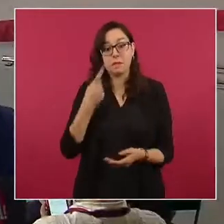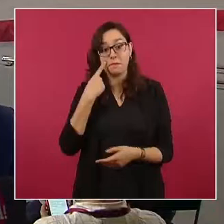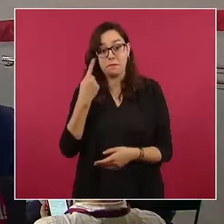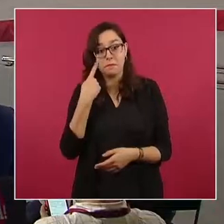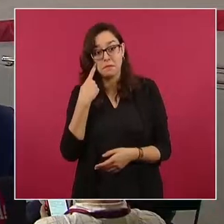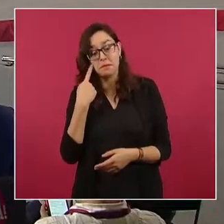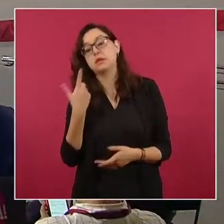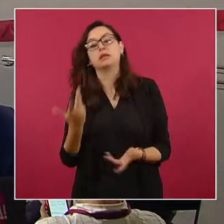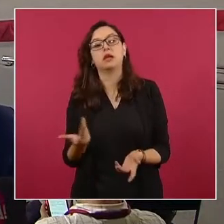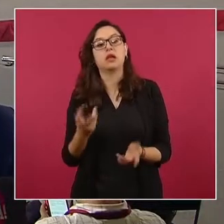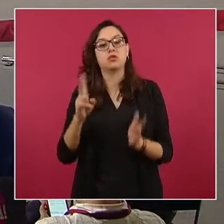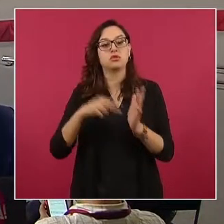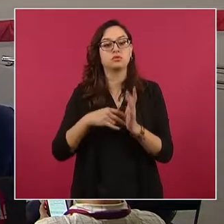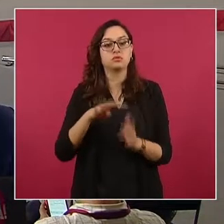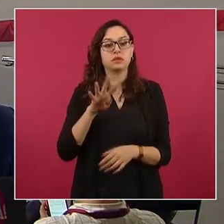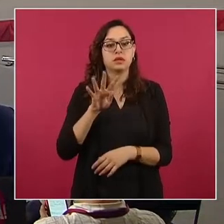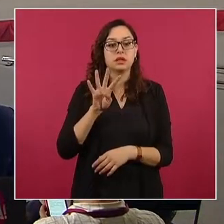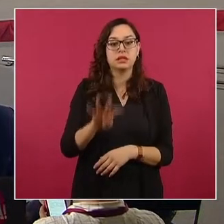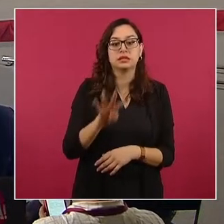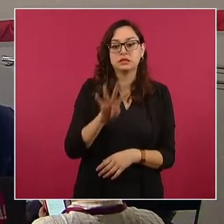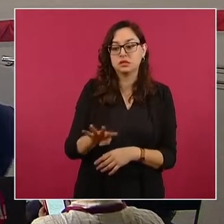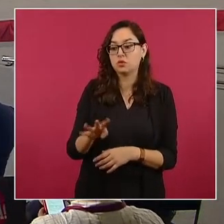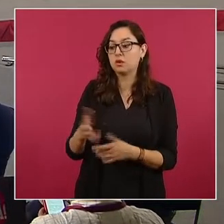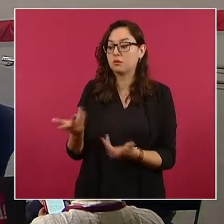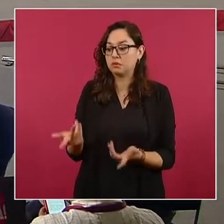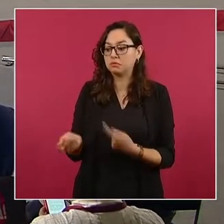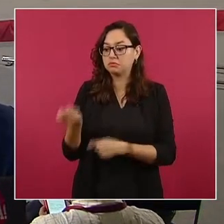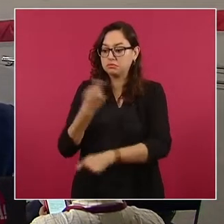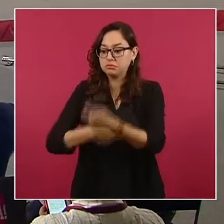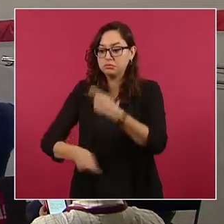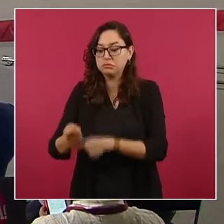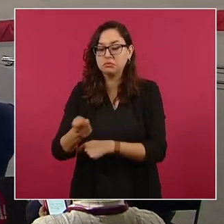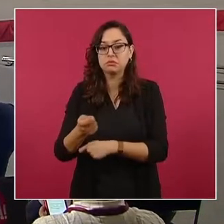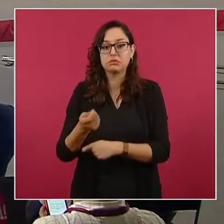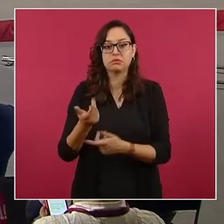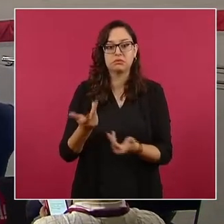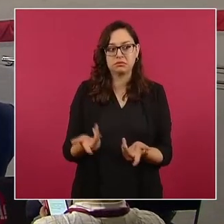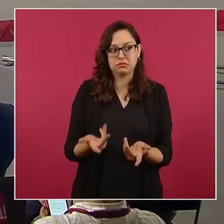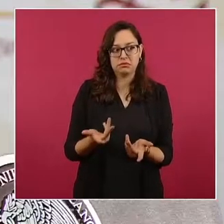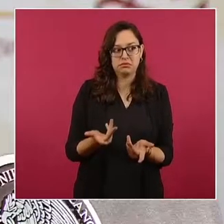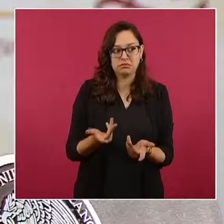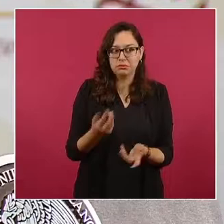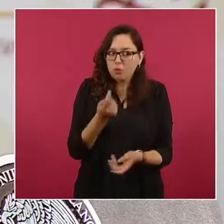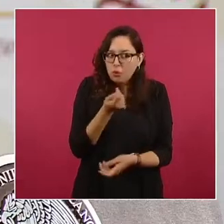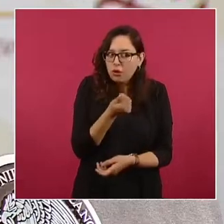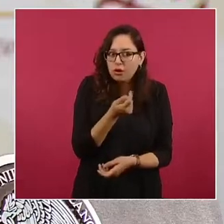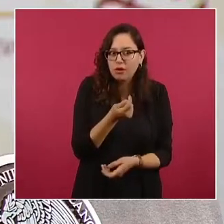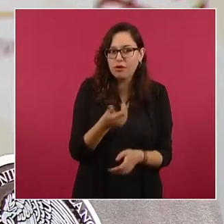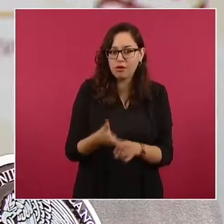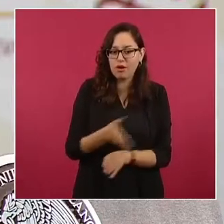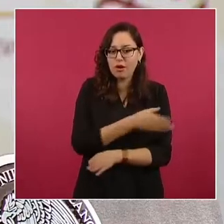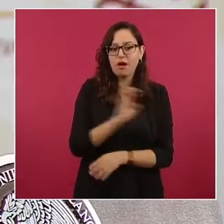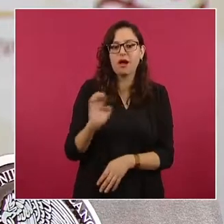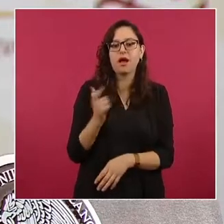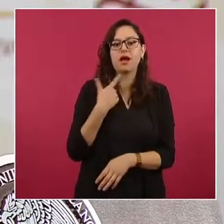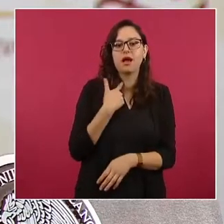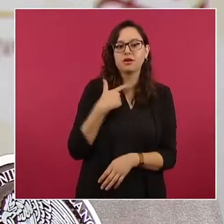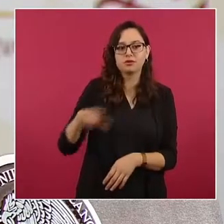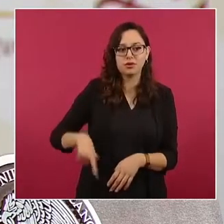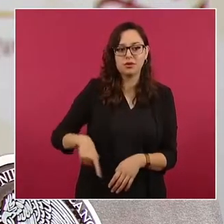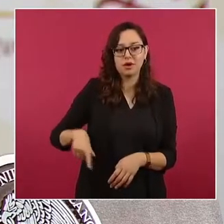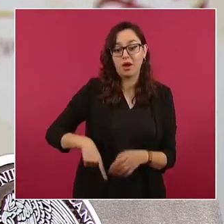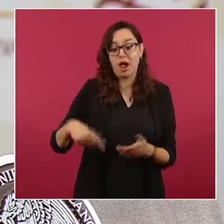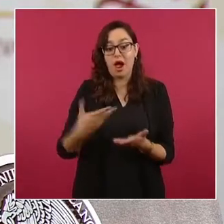resolvieron 1.741. En cambio, entre enero y agosto de 2022, se han